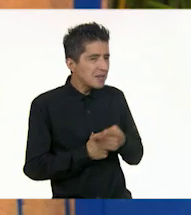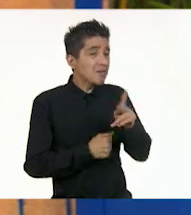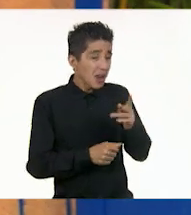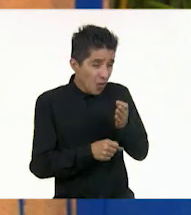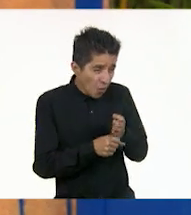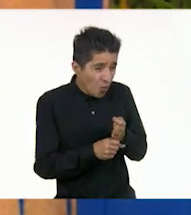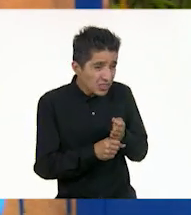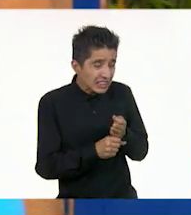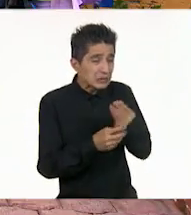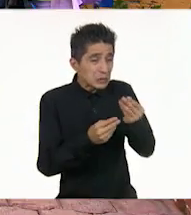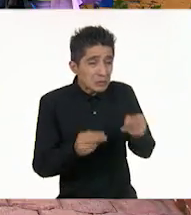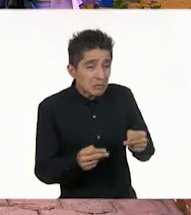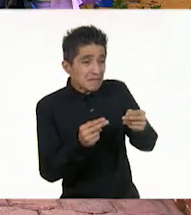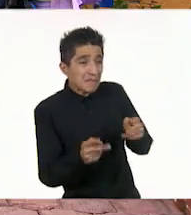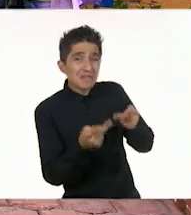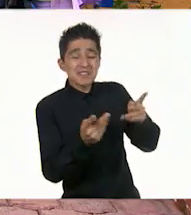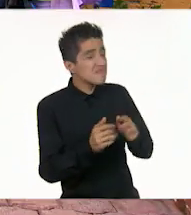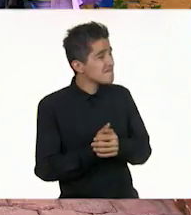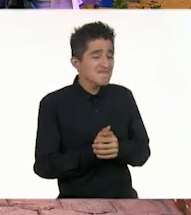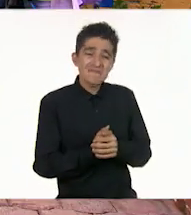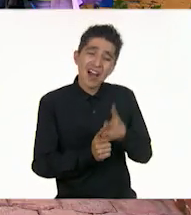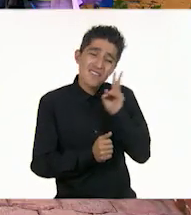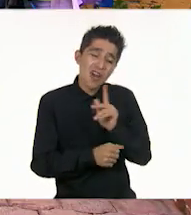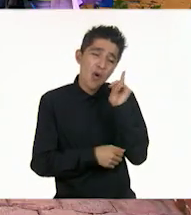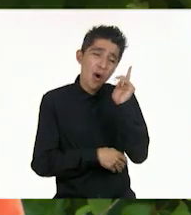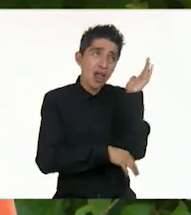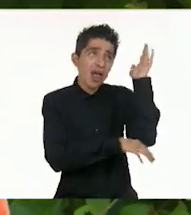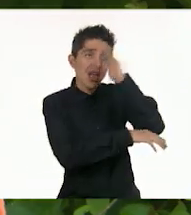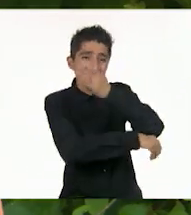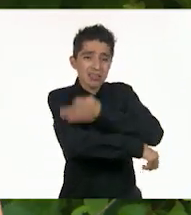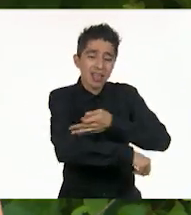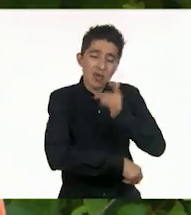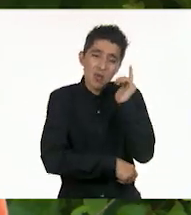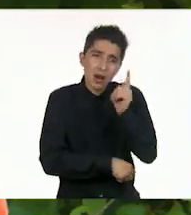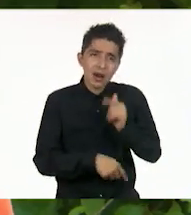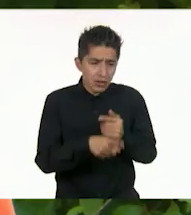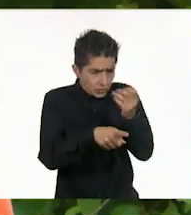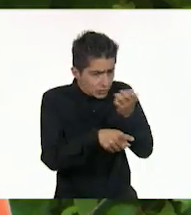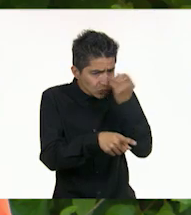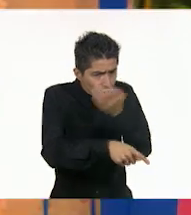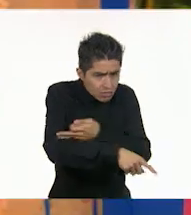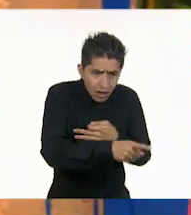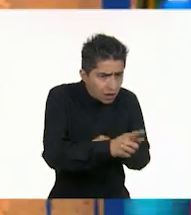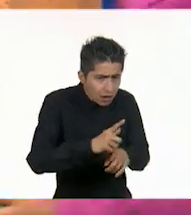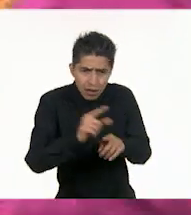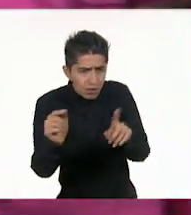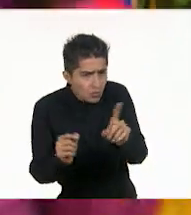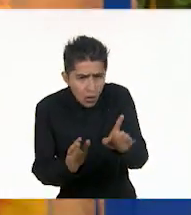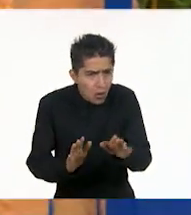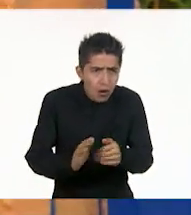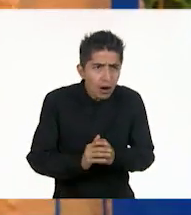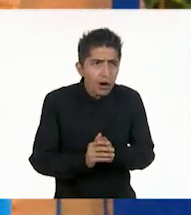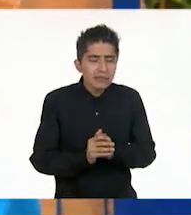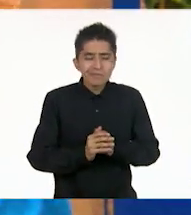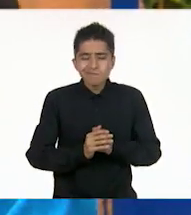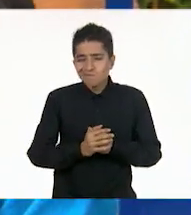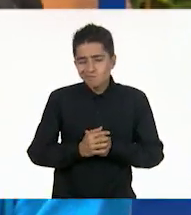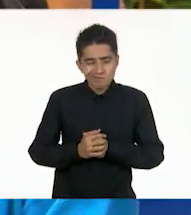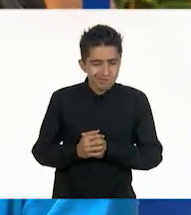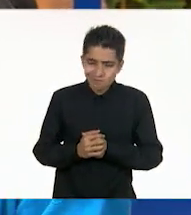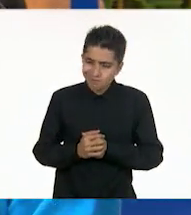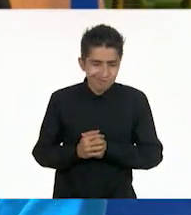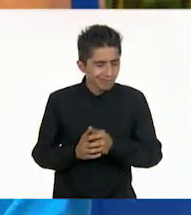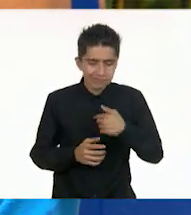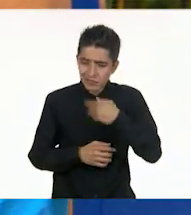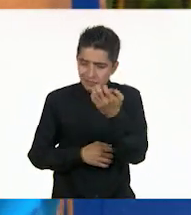mucha venta. A ver si en la tarde mejora. ¿Qué tal no vas a la escuela por la tarde? No, pues. Yo no